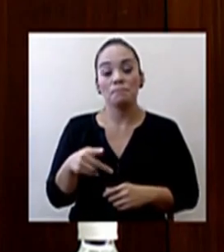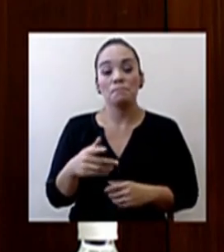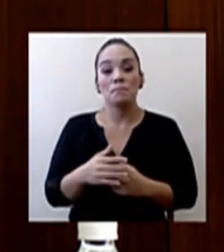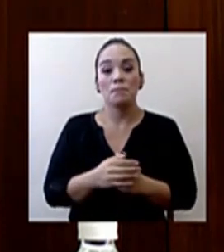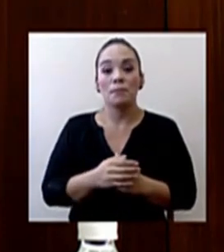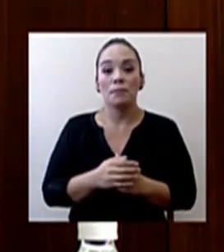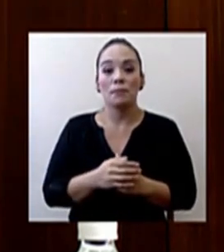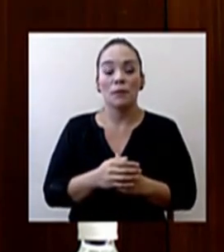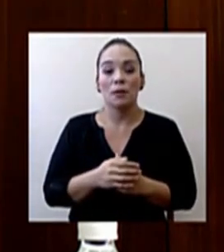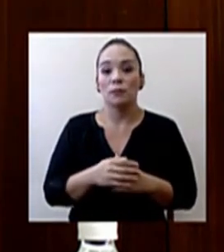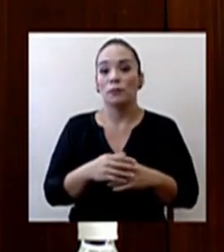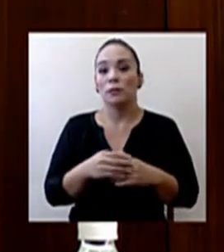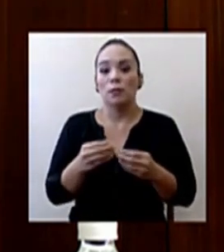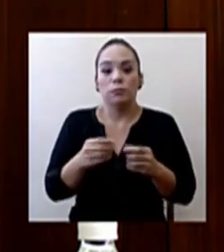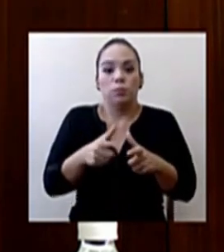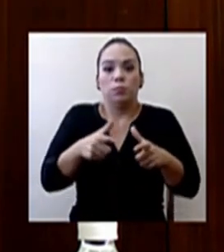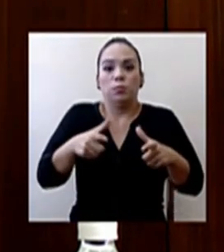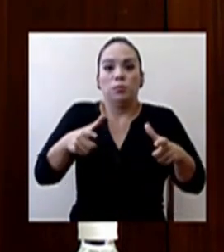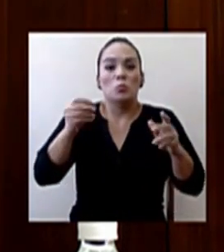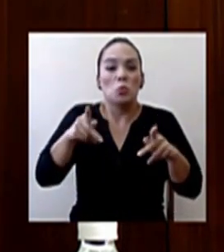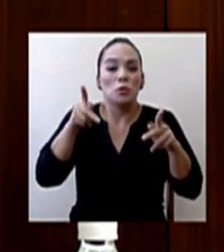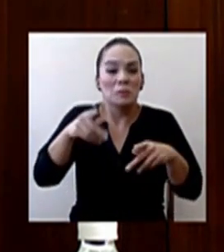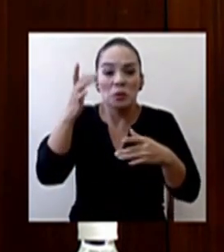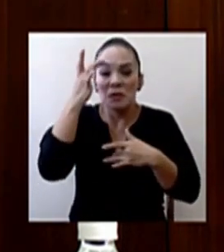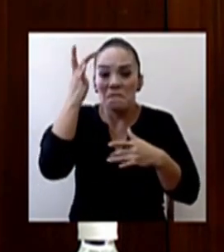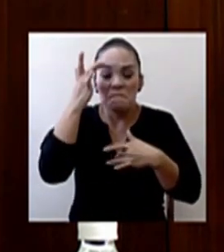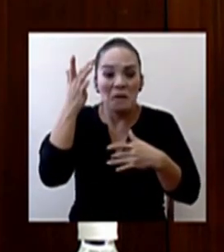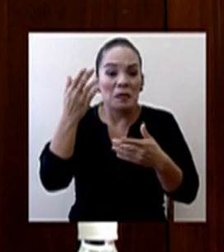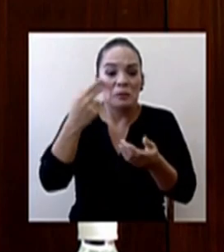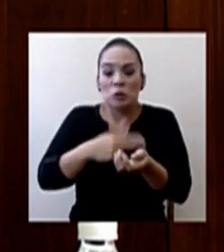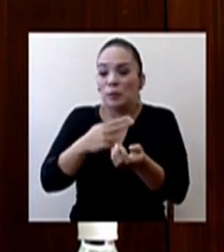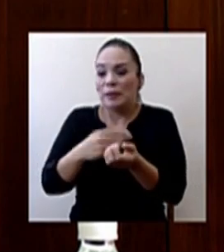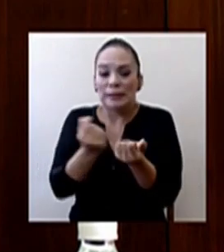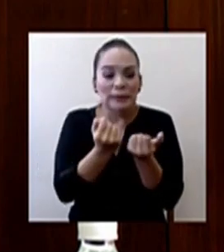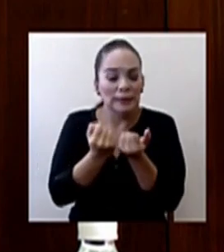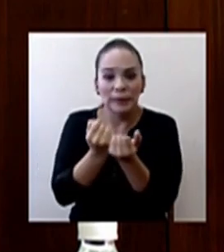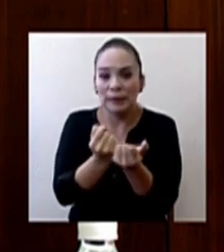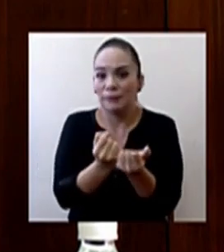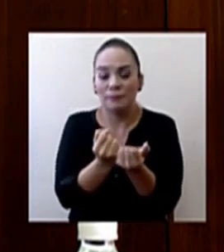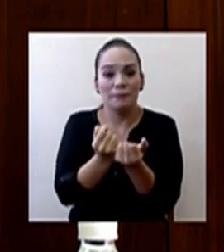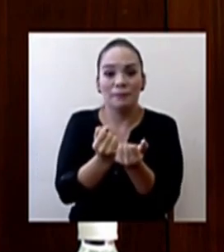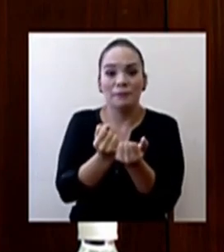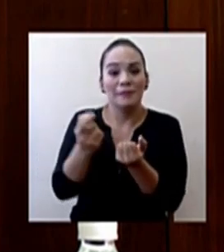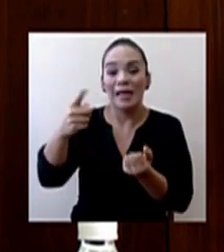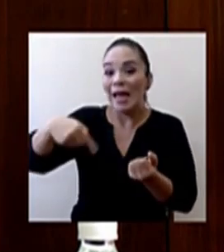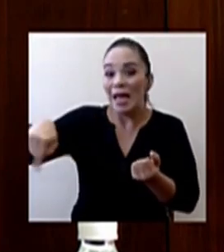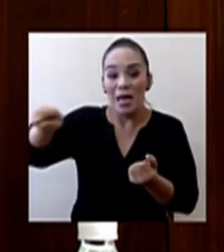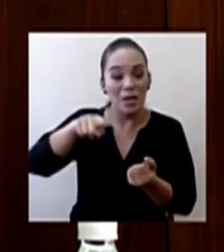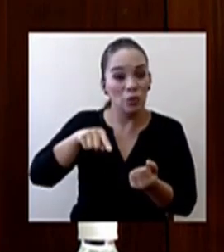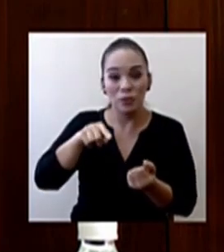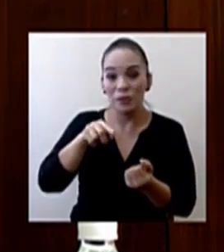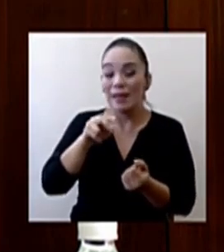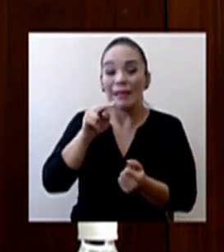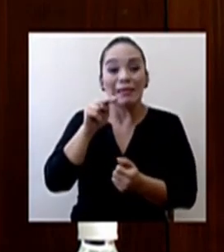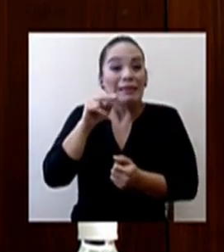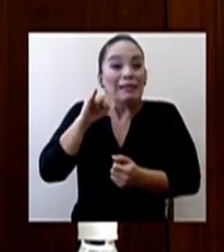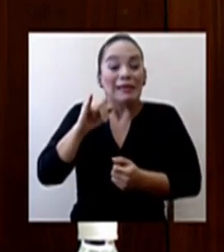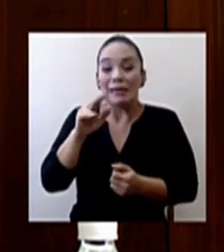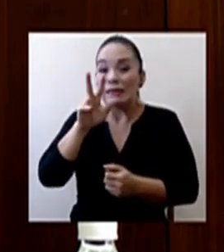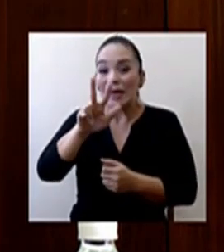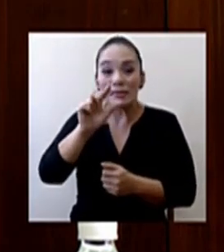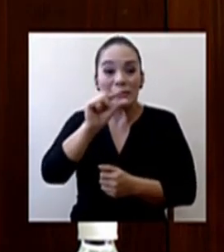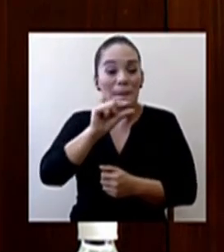desborde de los servicios de salud no tomó ni tres semanas en